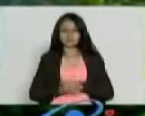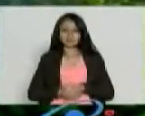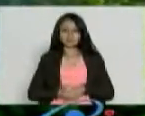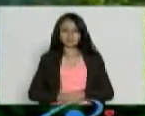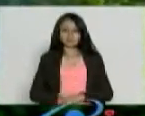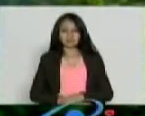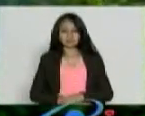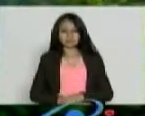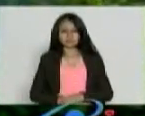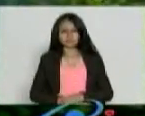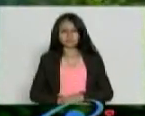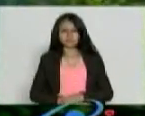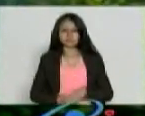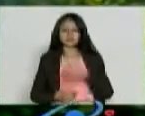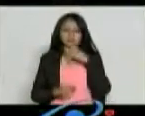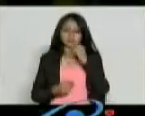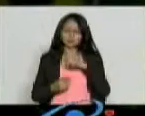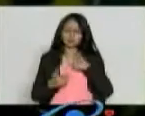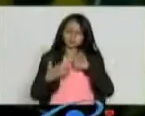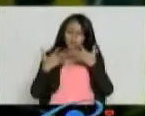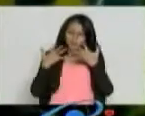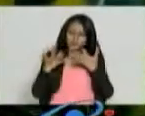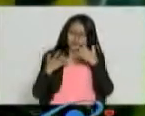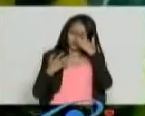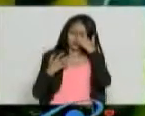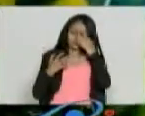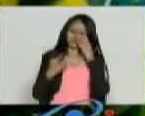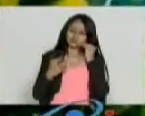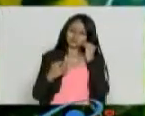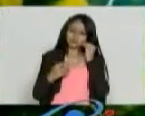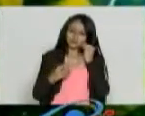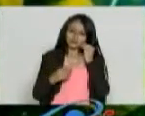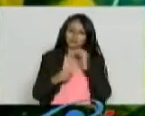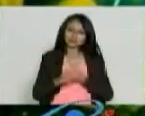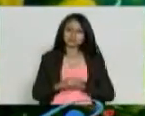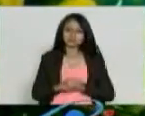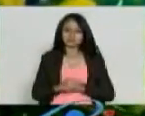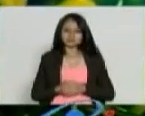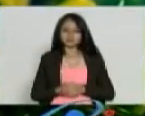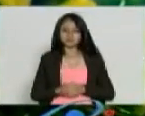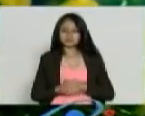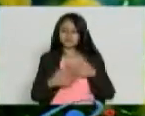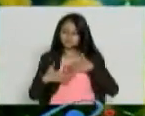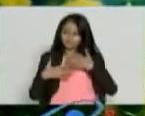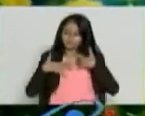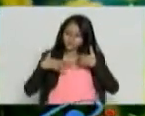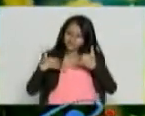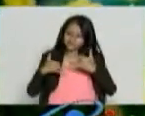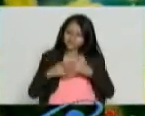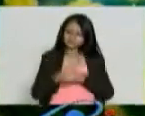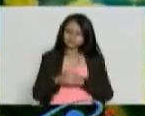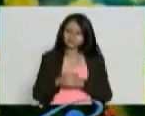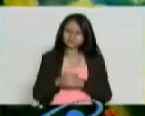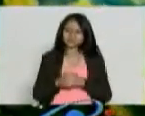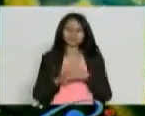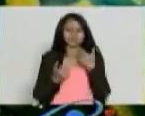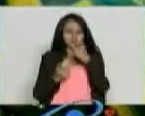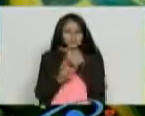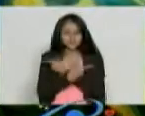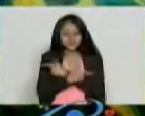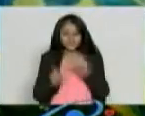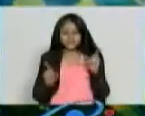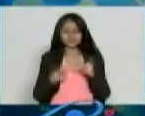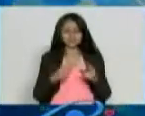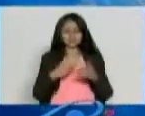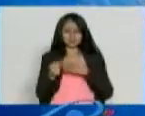¿es esto lo que quiero? ¿Esta experiencia de vida me llena, me hace feliz? Rompe los paradigmas,